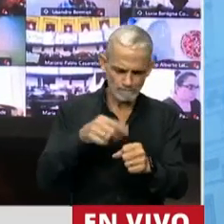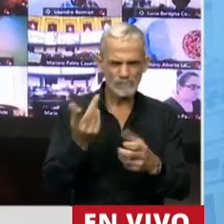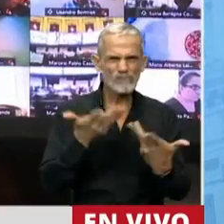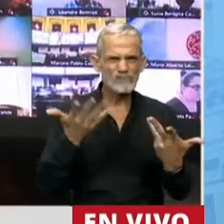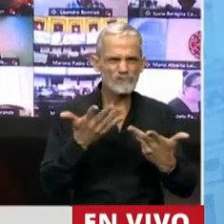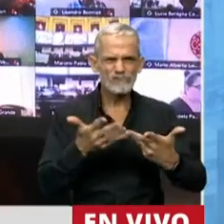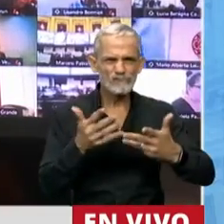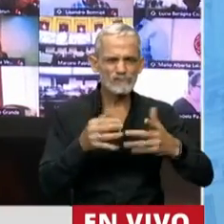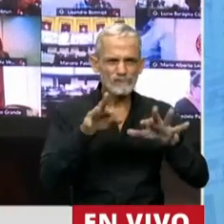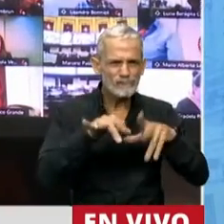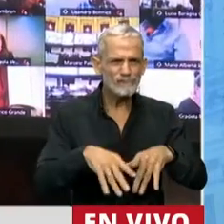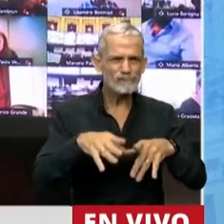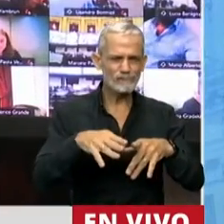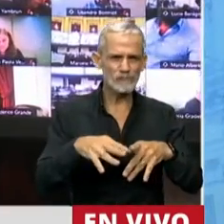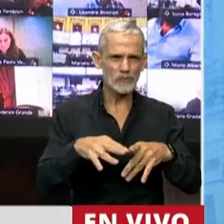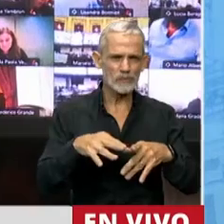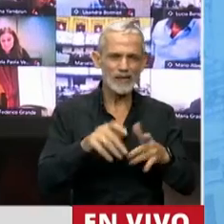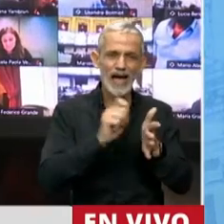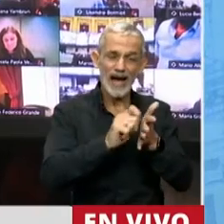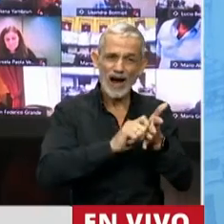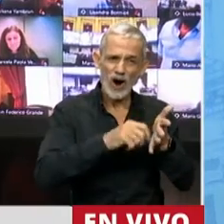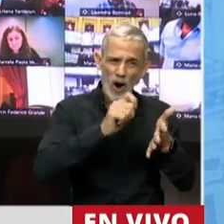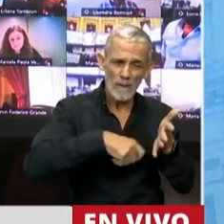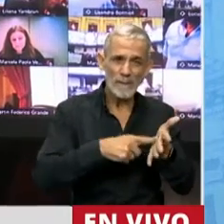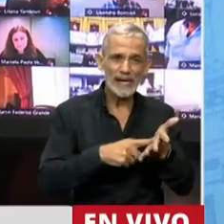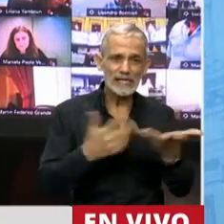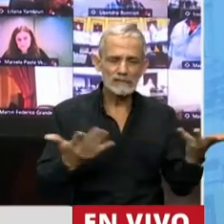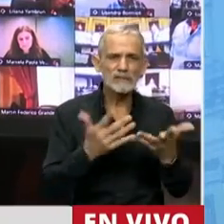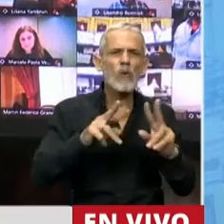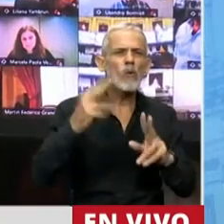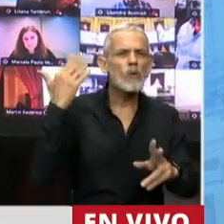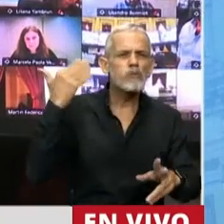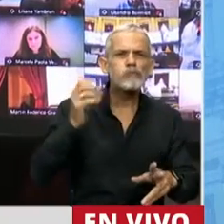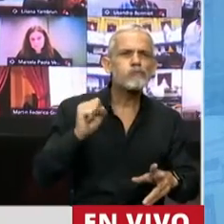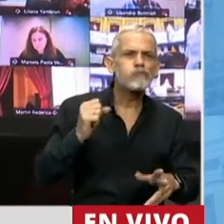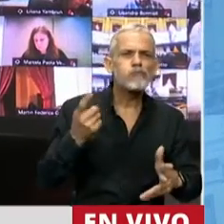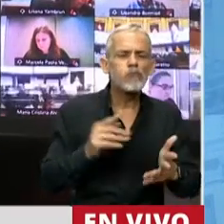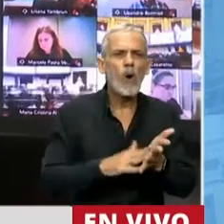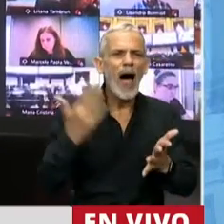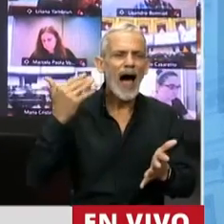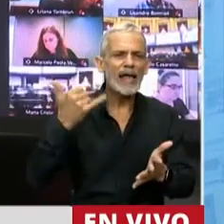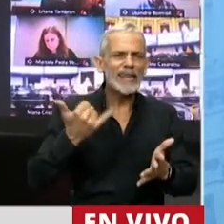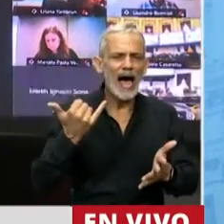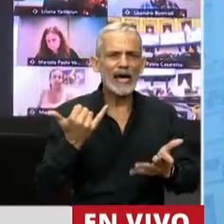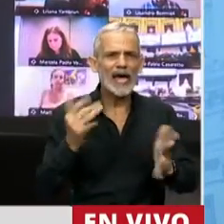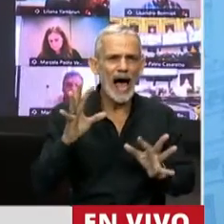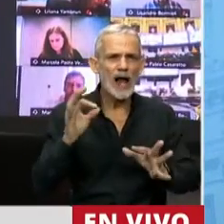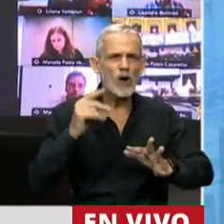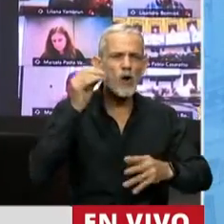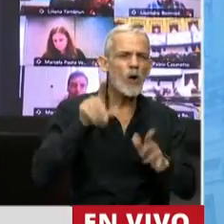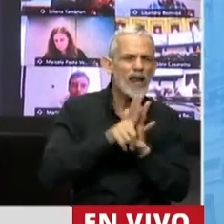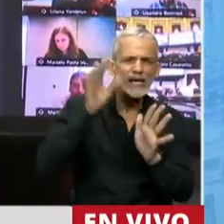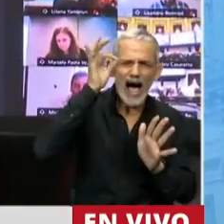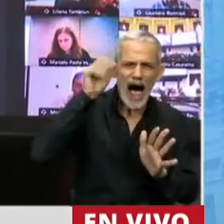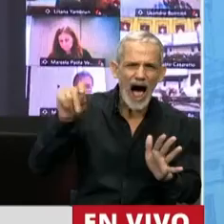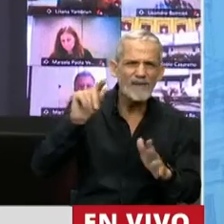difícil, presidente. Había que buscar antecedentes. Mirar cómo la legislación de África,